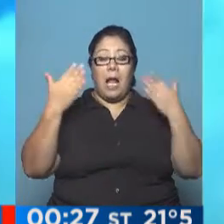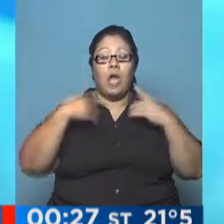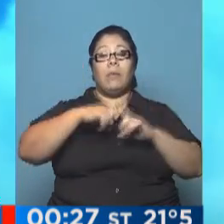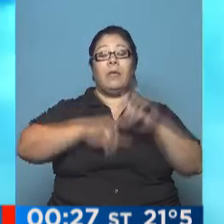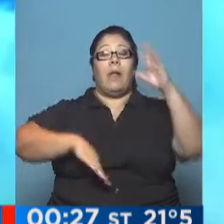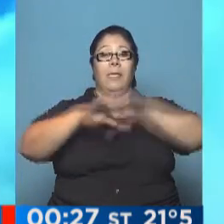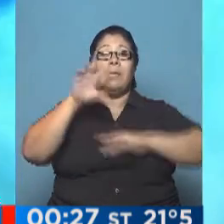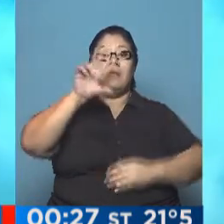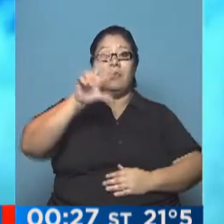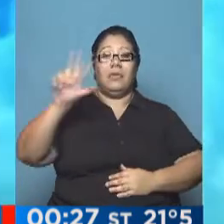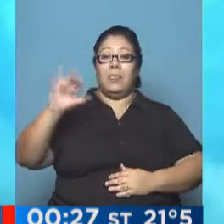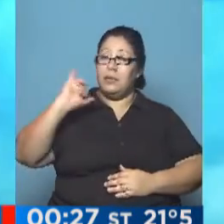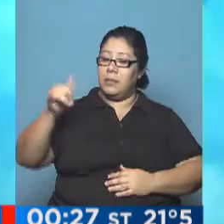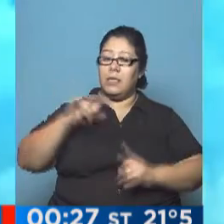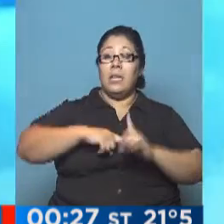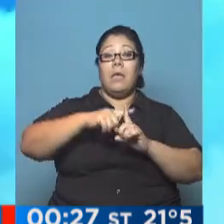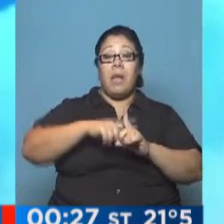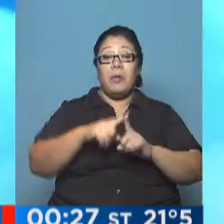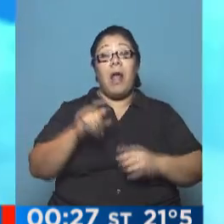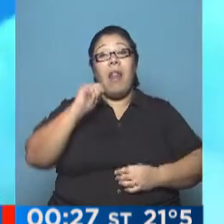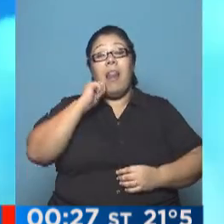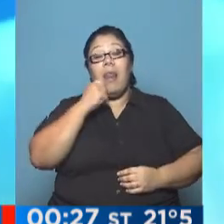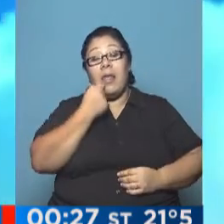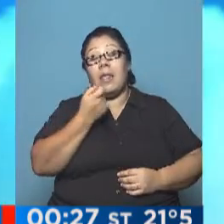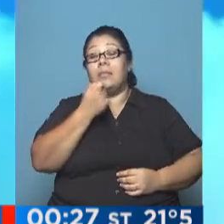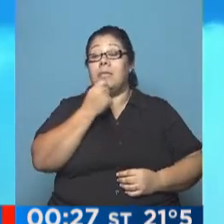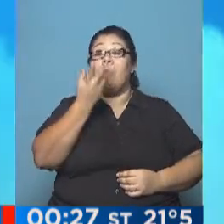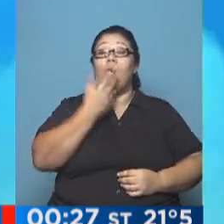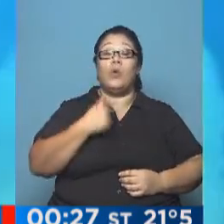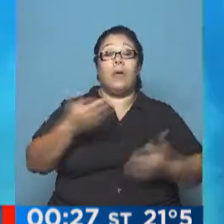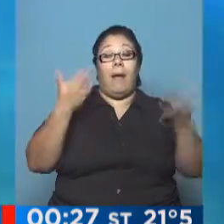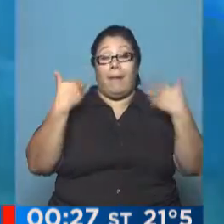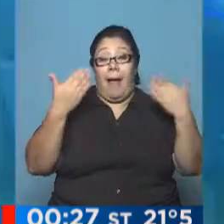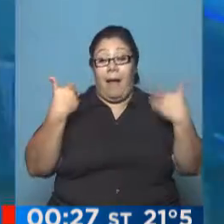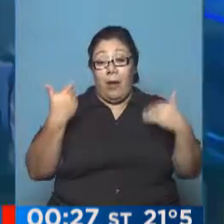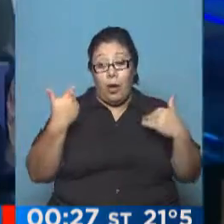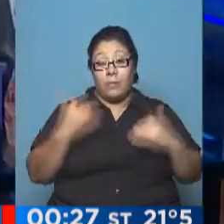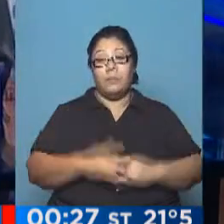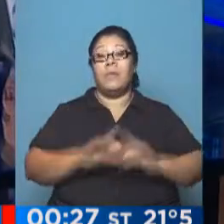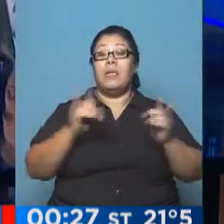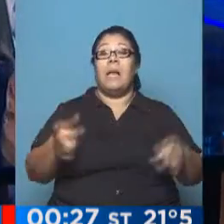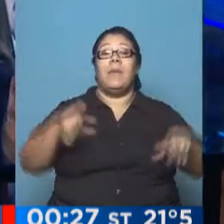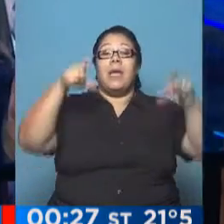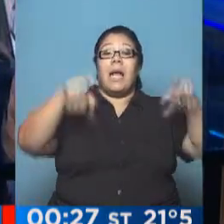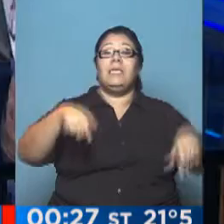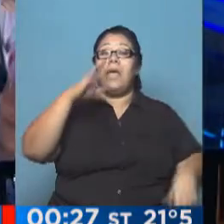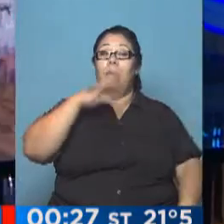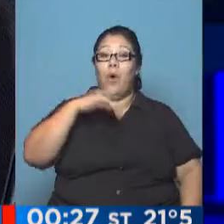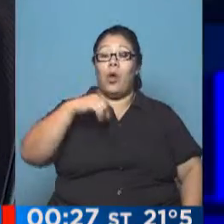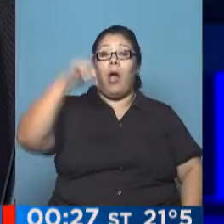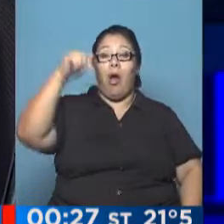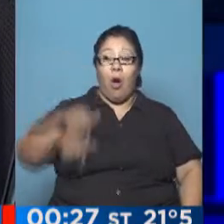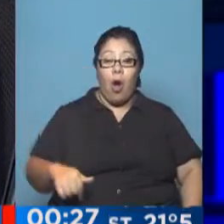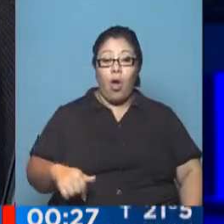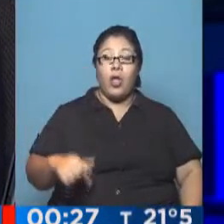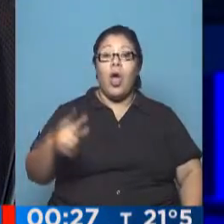Bueno, la temperatura ideal, ¿no? Para todos aquellos que nos gusta el calor. E ideal estuvo la bombonera en la jornada de hoy para recibir a